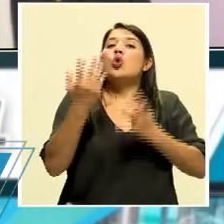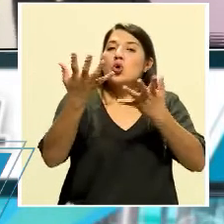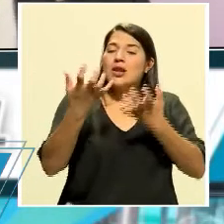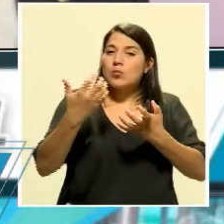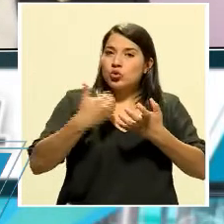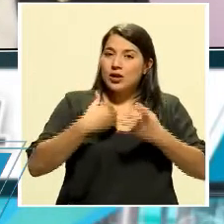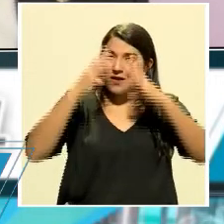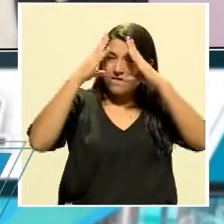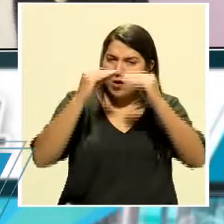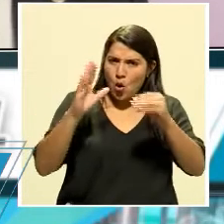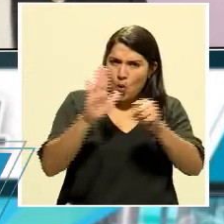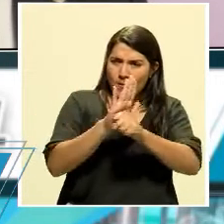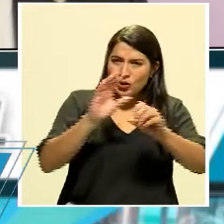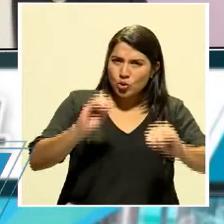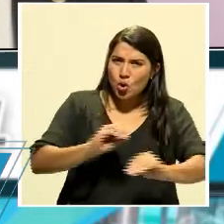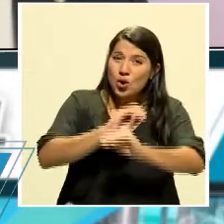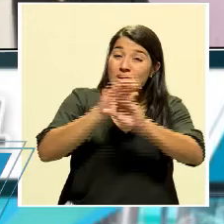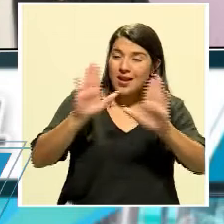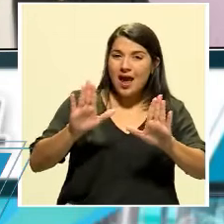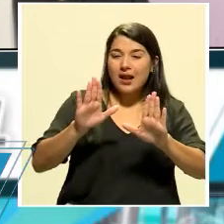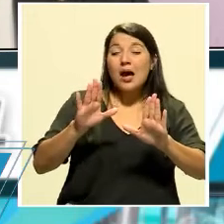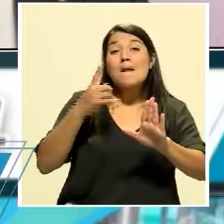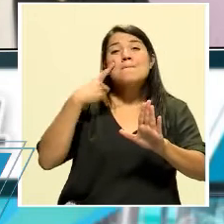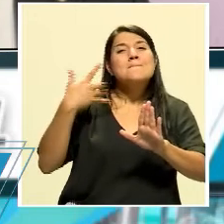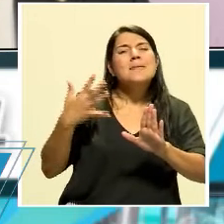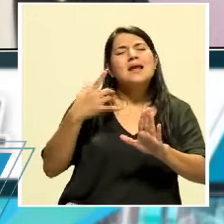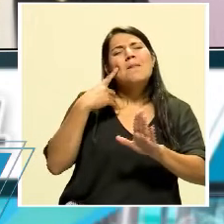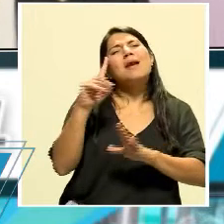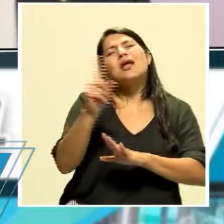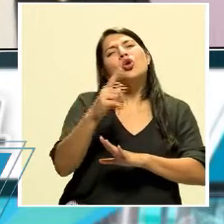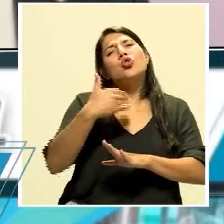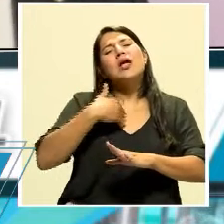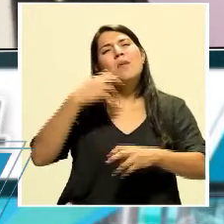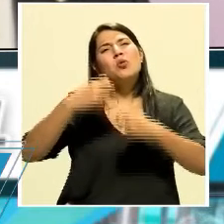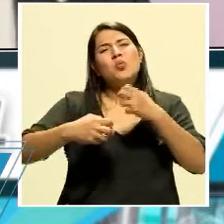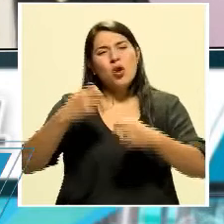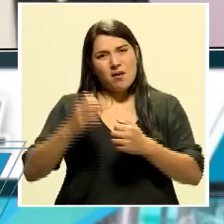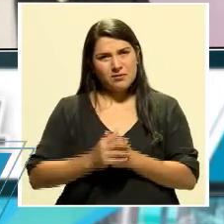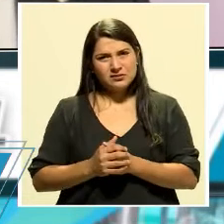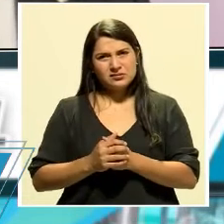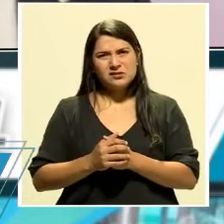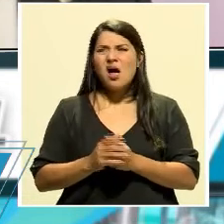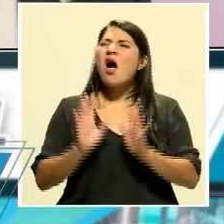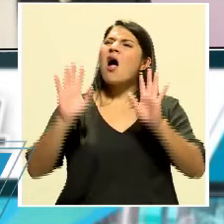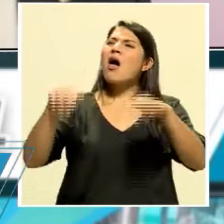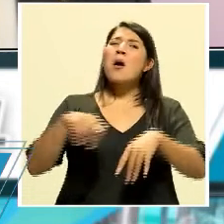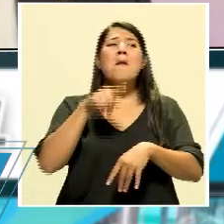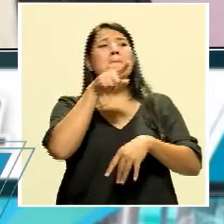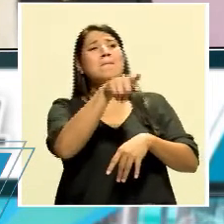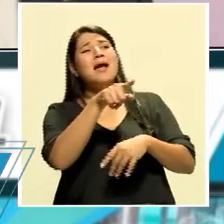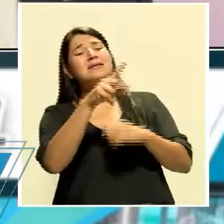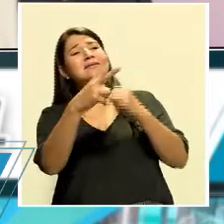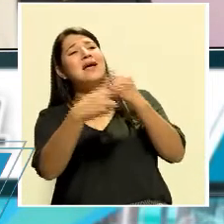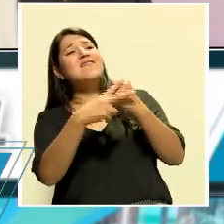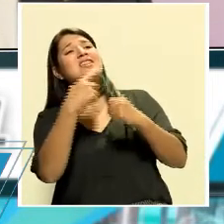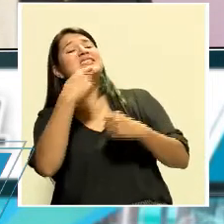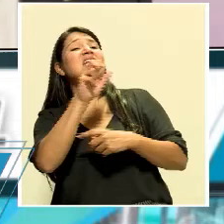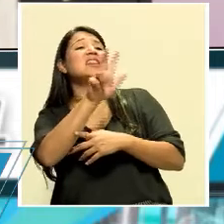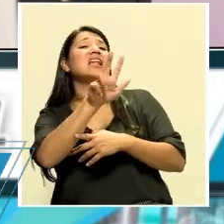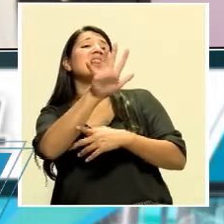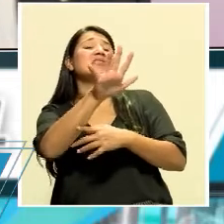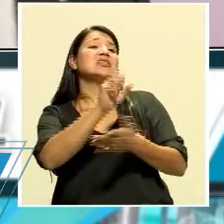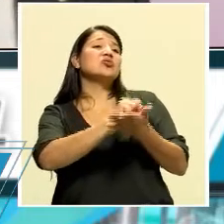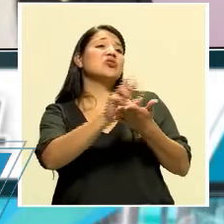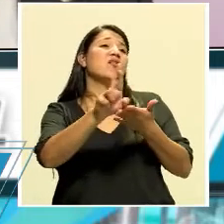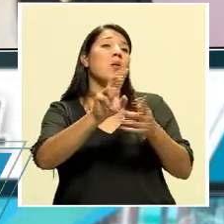clara y consolidada posible, depurada, para que no hayan problemas de que dicen, es que en esta versión de la base venían 35 de